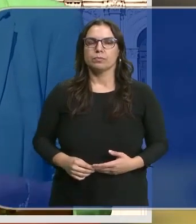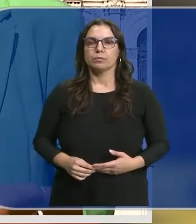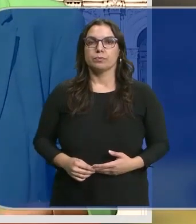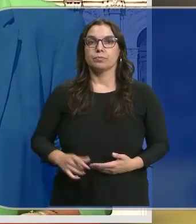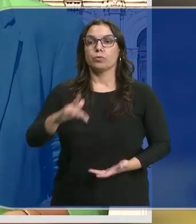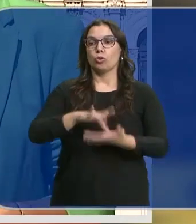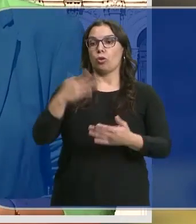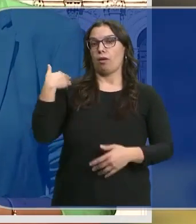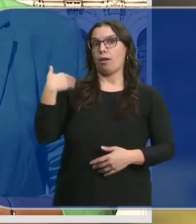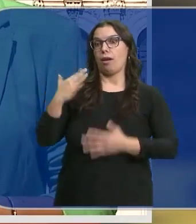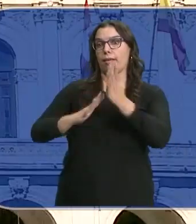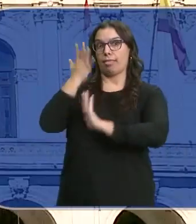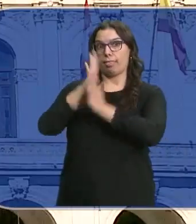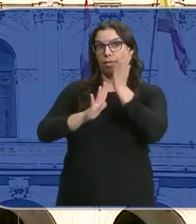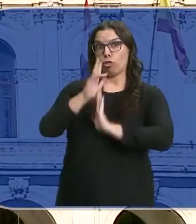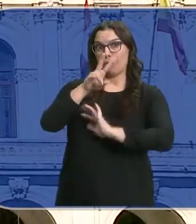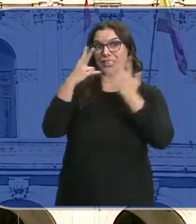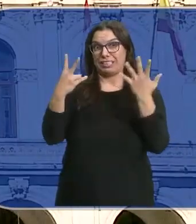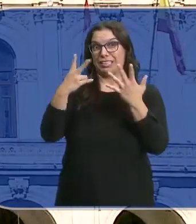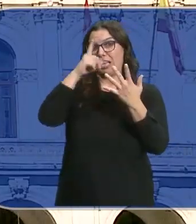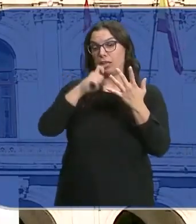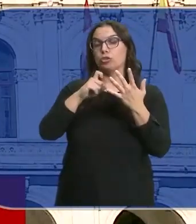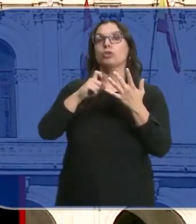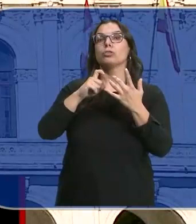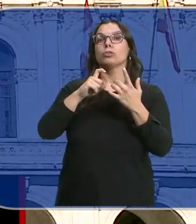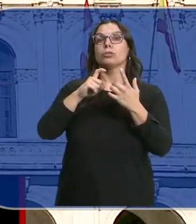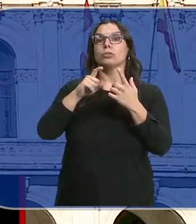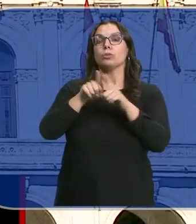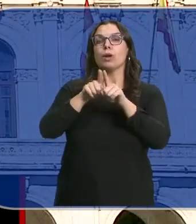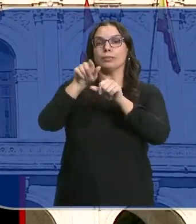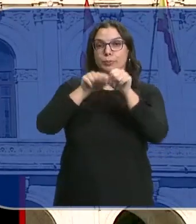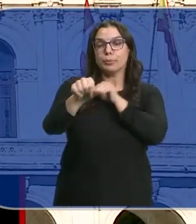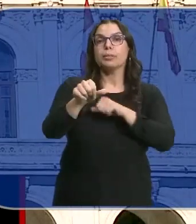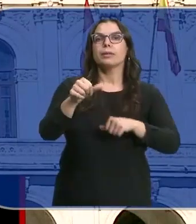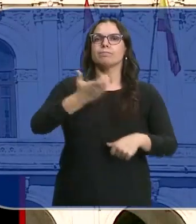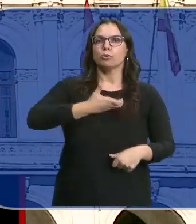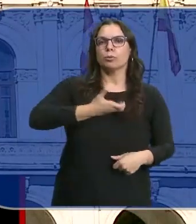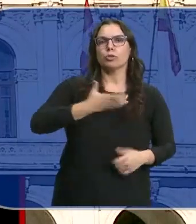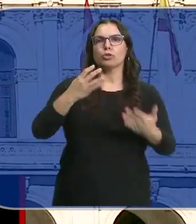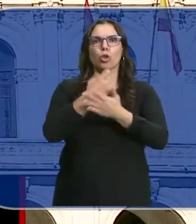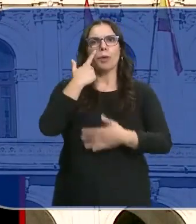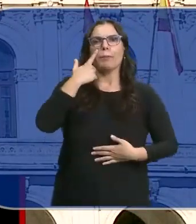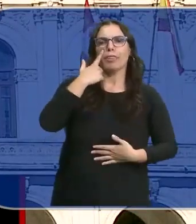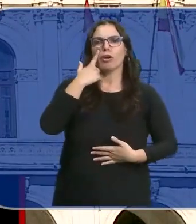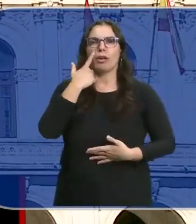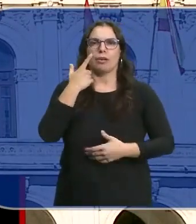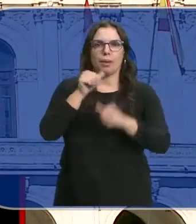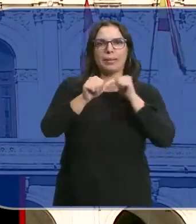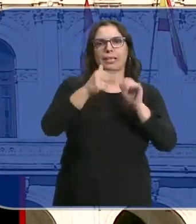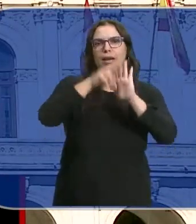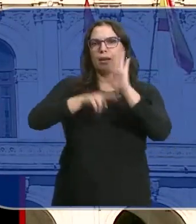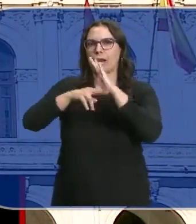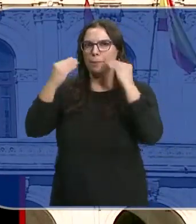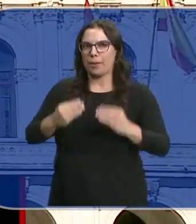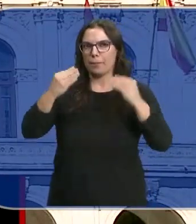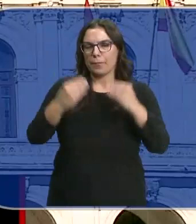Tras ese incendio ocurrido, todos los ayuntamientos de la comunidad han incrementado las inspecciones para que todo esté en regla. En unos segundos